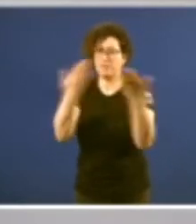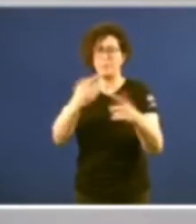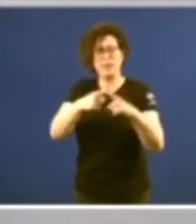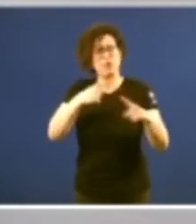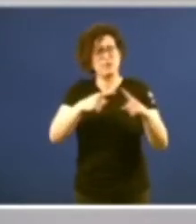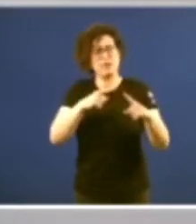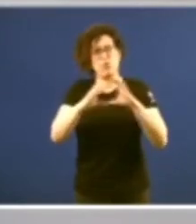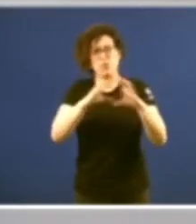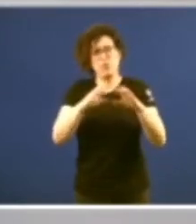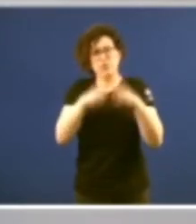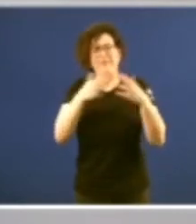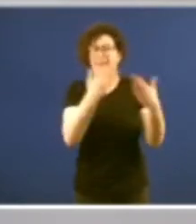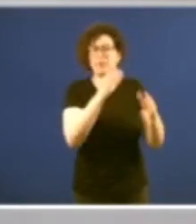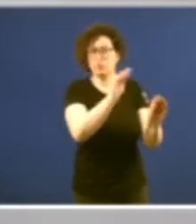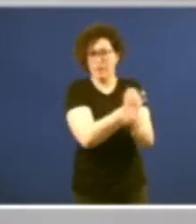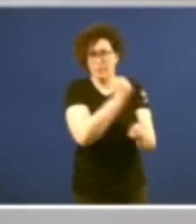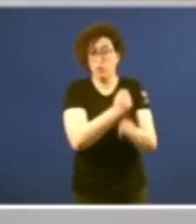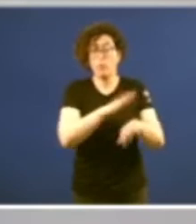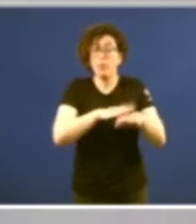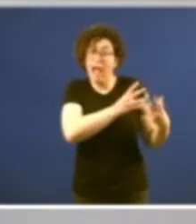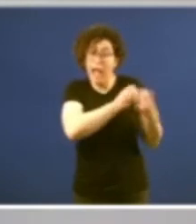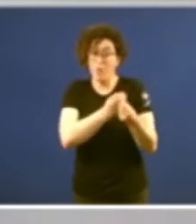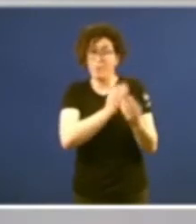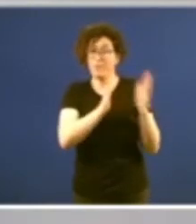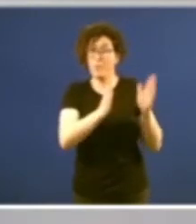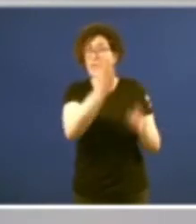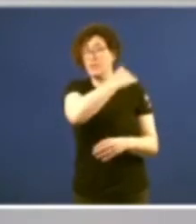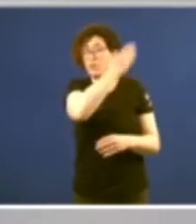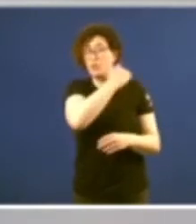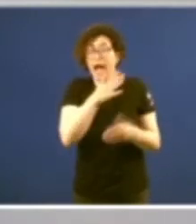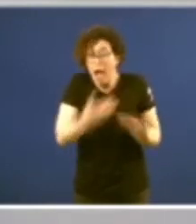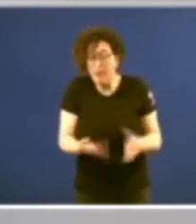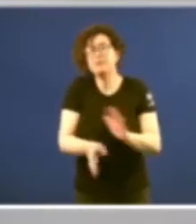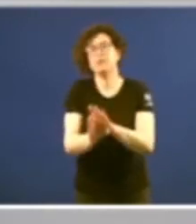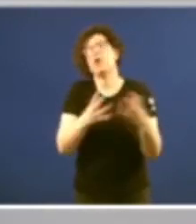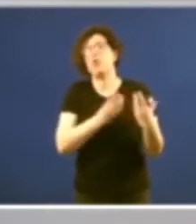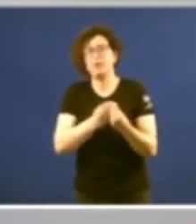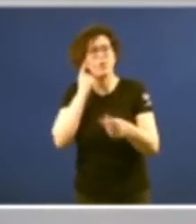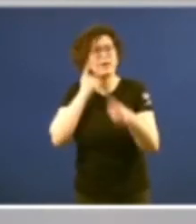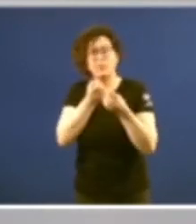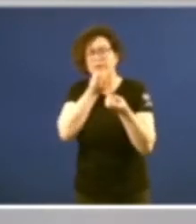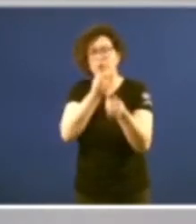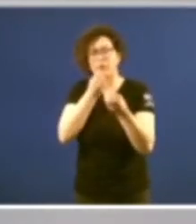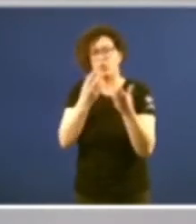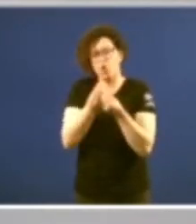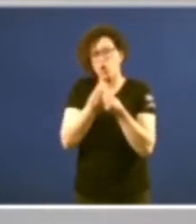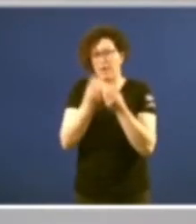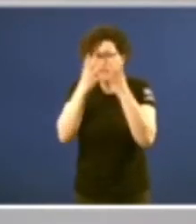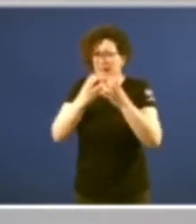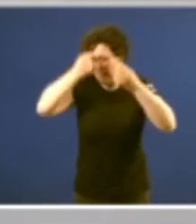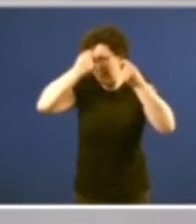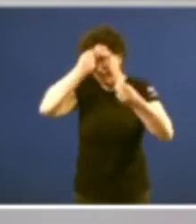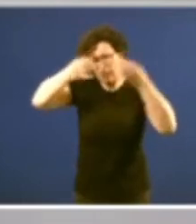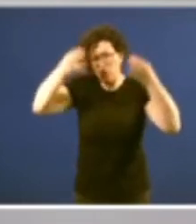comunicación social que nos acompañaron daquela e nos acompañan agora informando con rigor e co imparcialidade